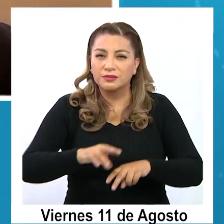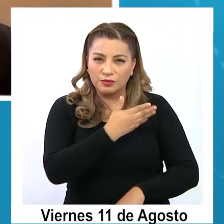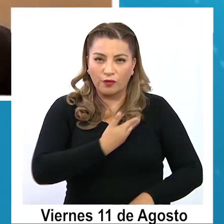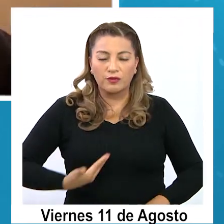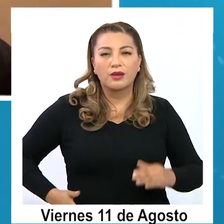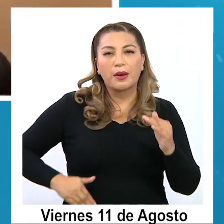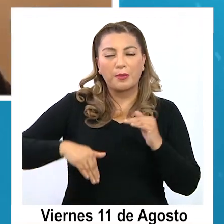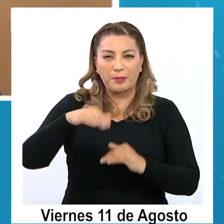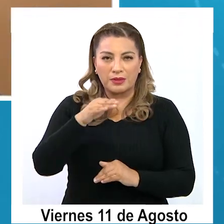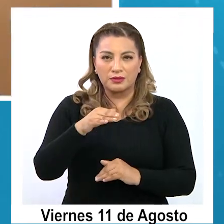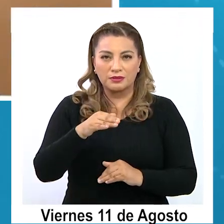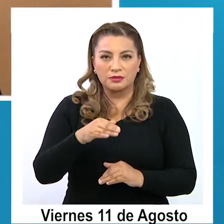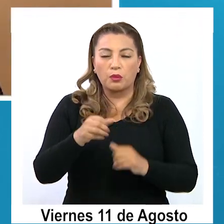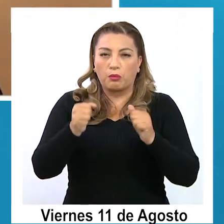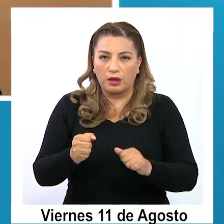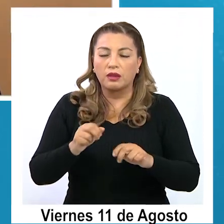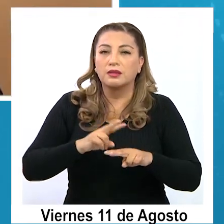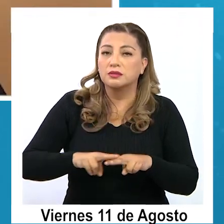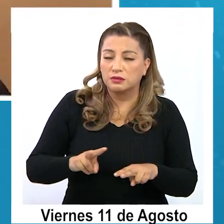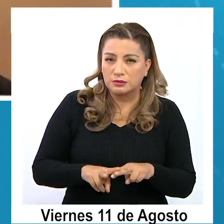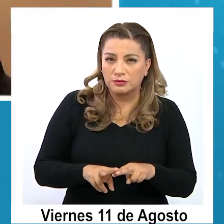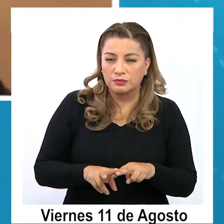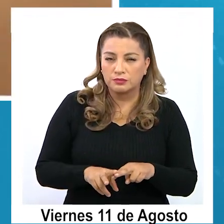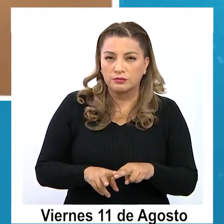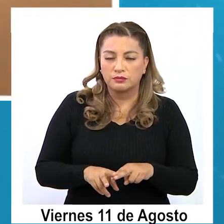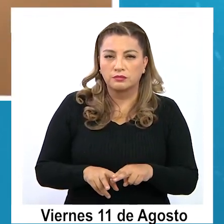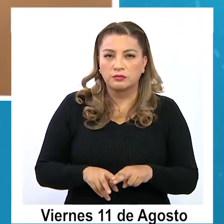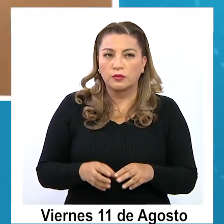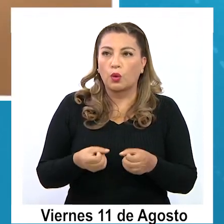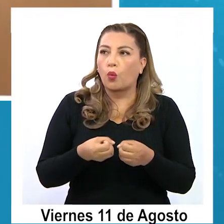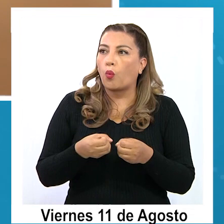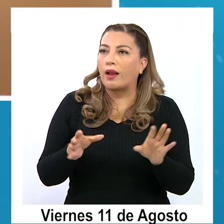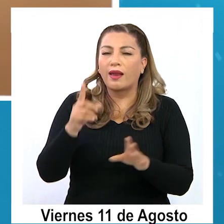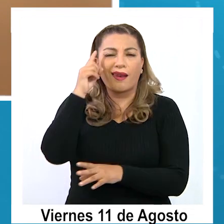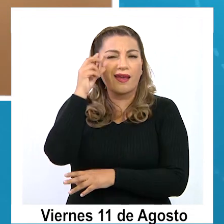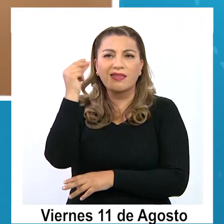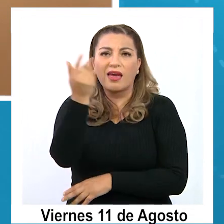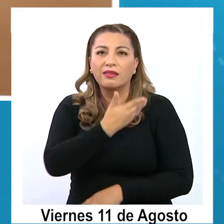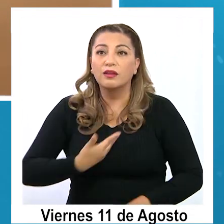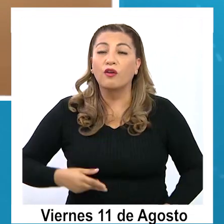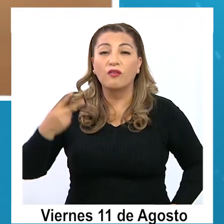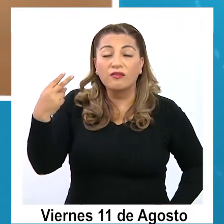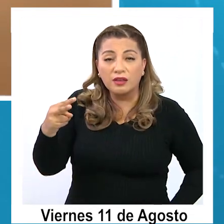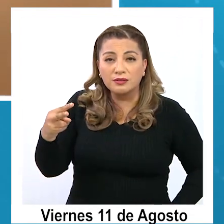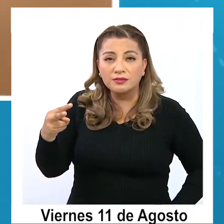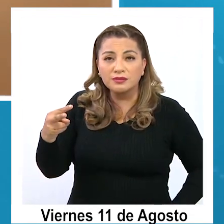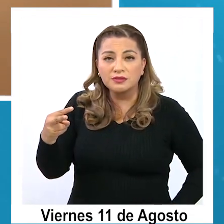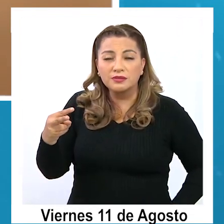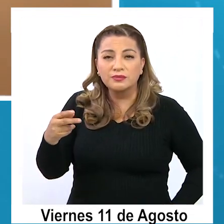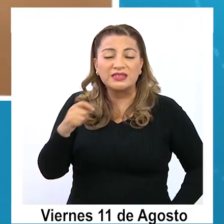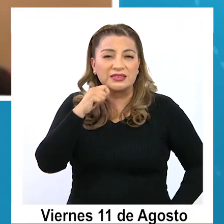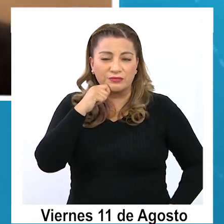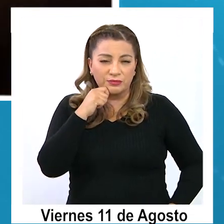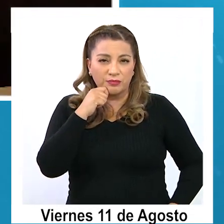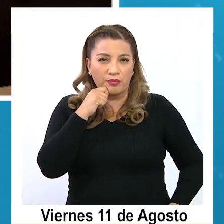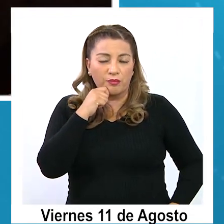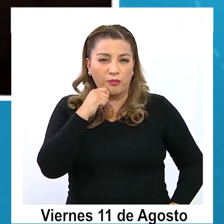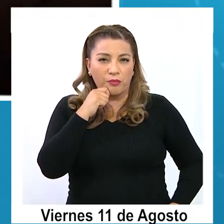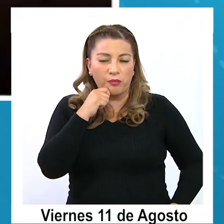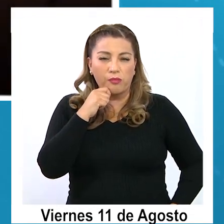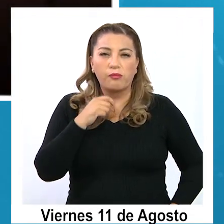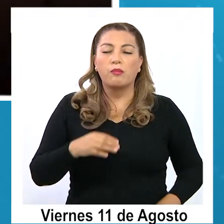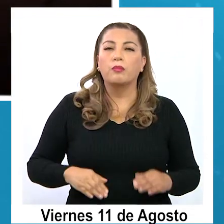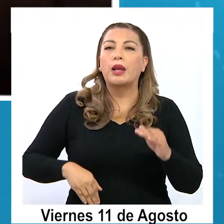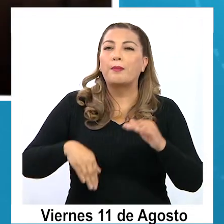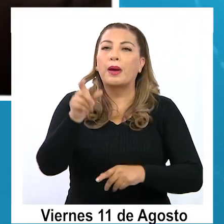la mayoría para poderlo hacer. Por tanto, cualquier iniciativa del gobierno va a estar condicionada por